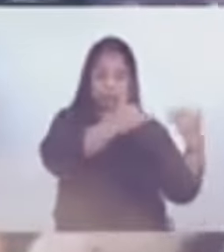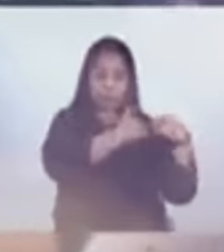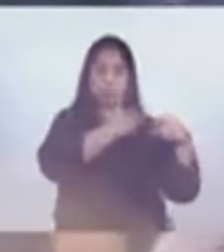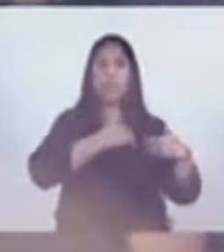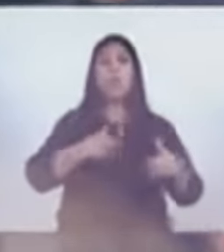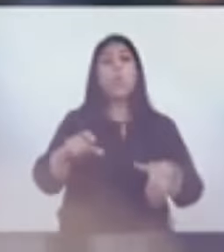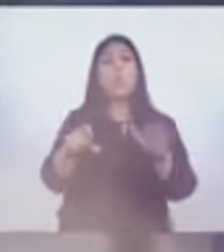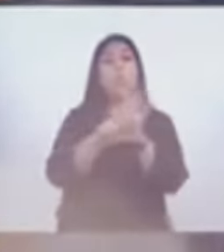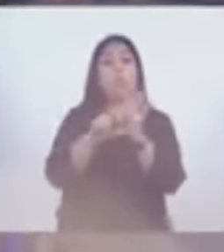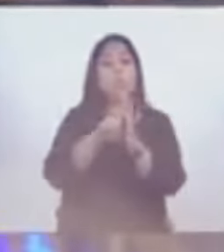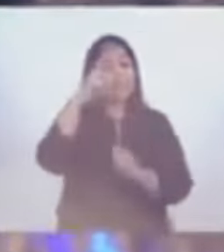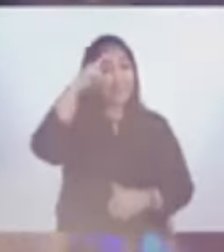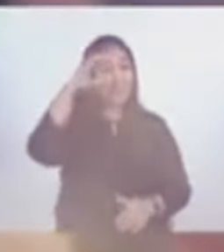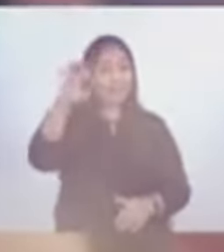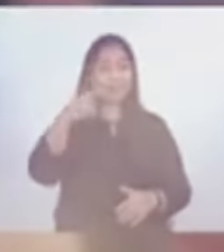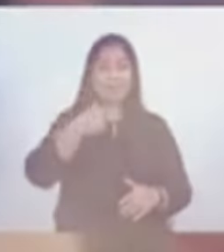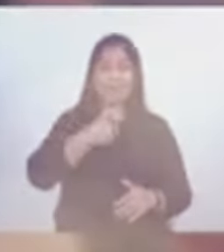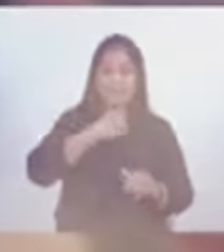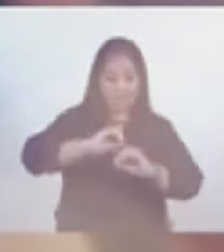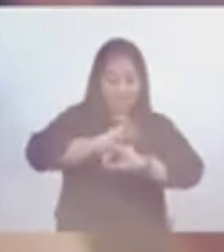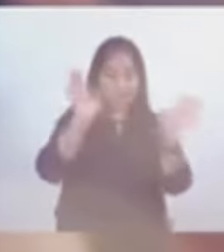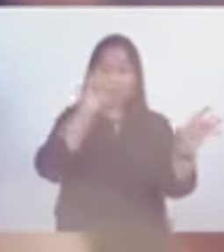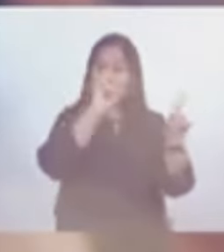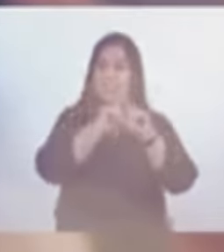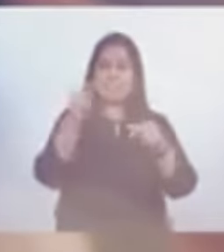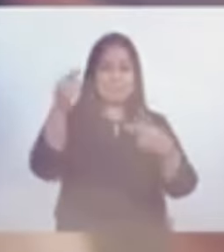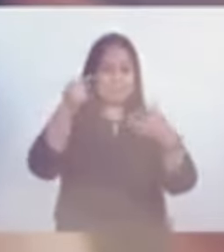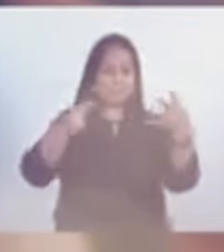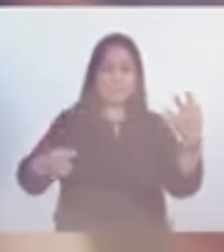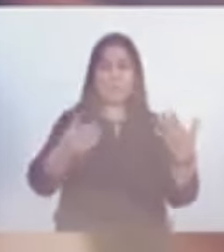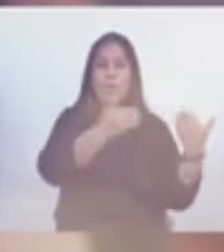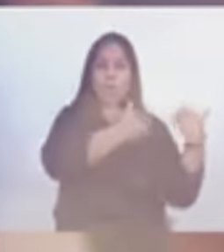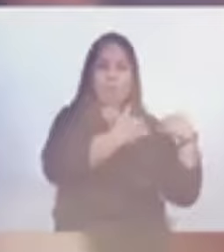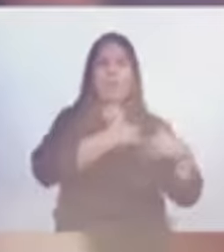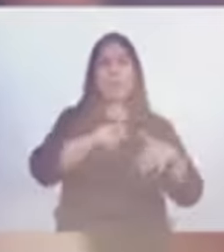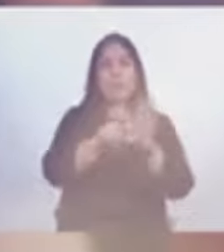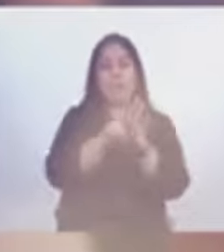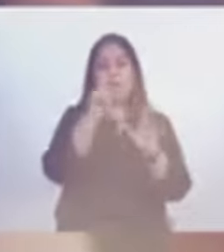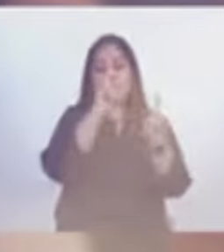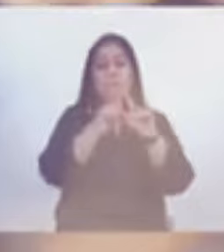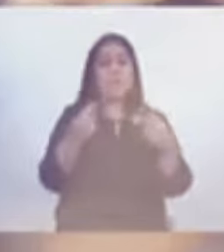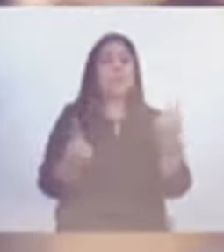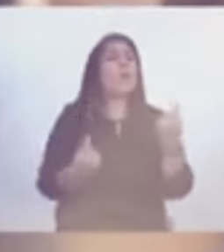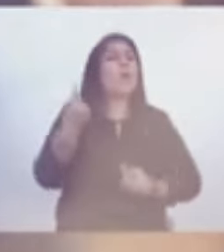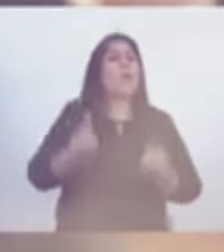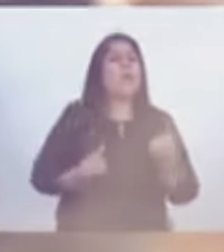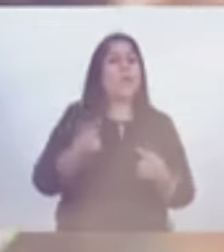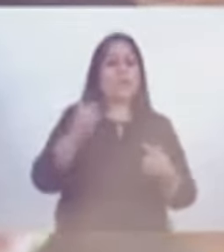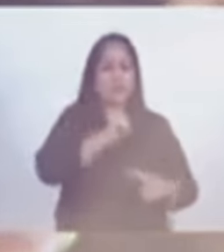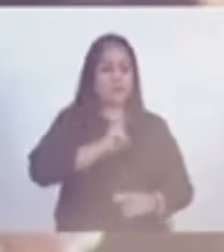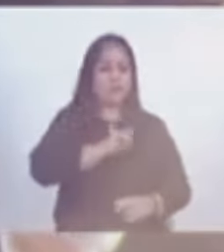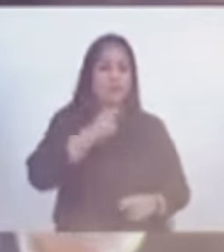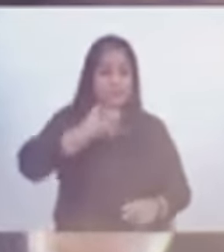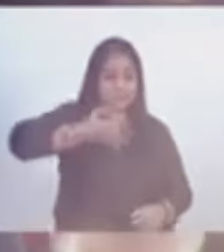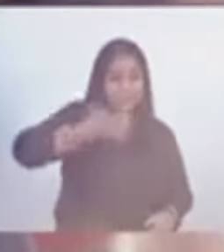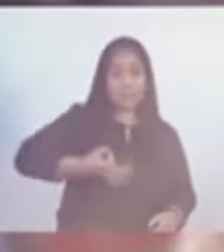que establece claramente, más allá de los compromisos legales, cuáles son las conductas que son adecuadas y las